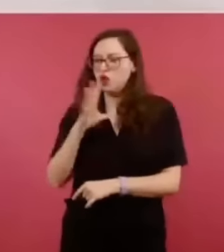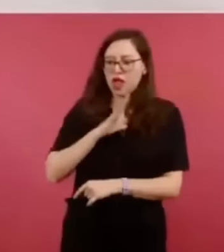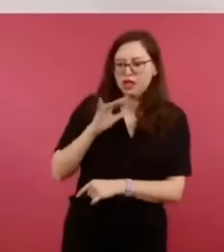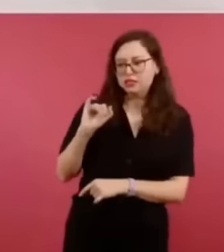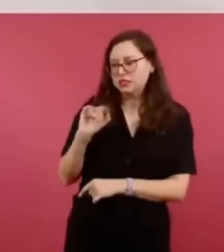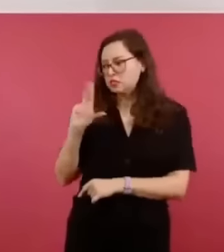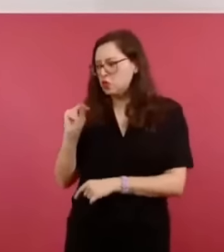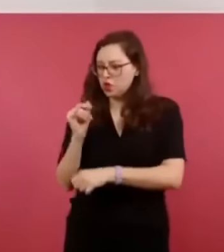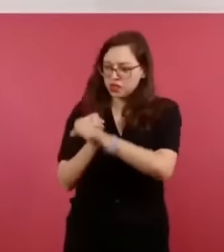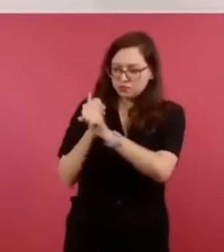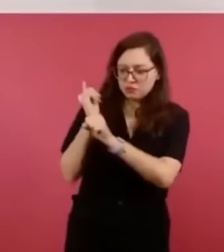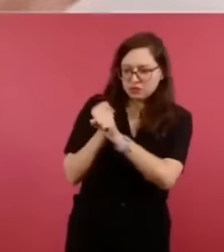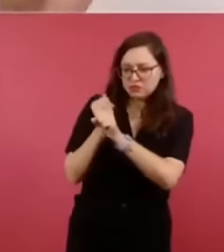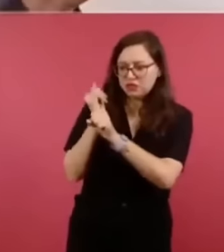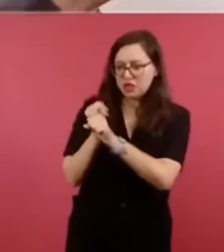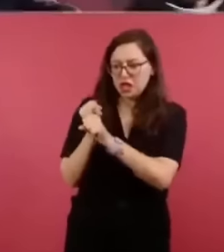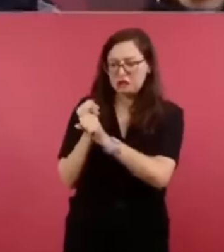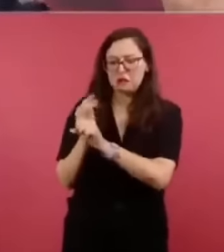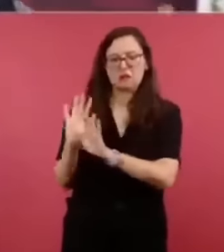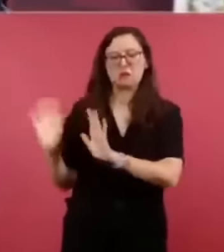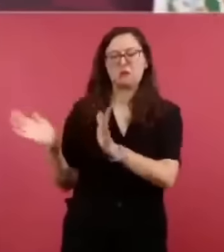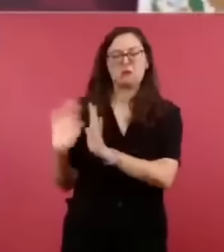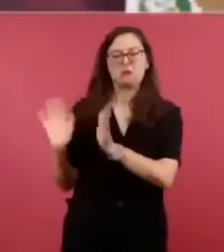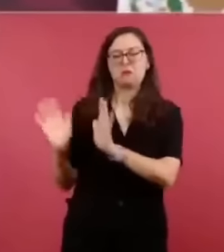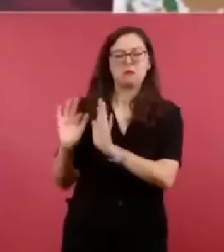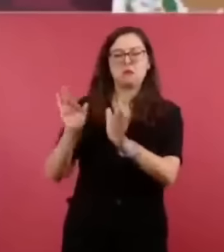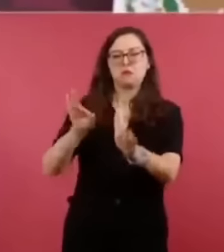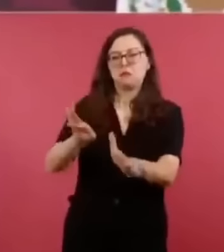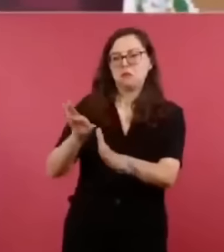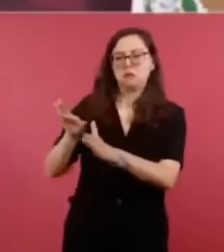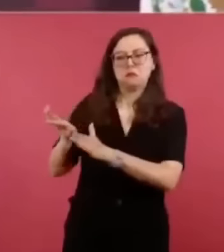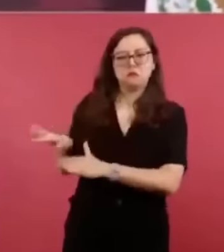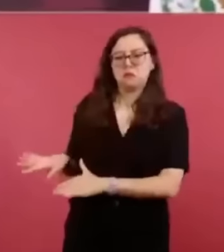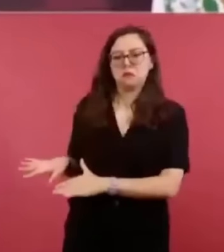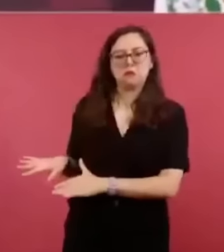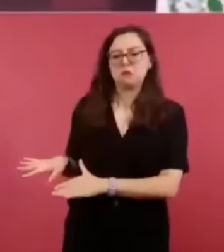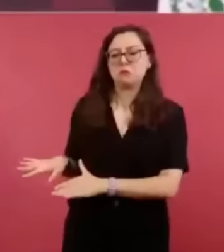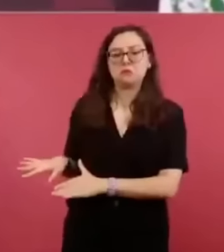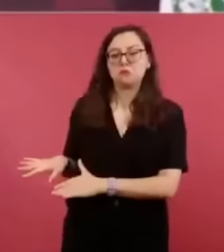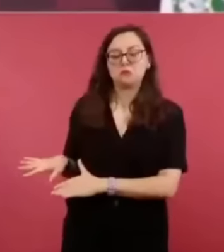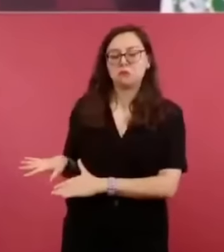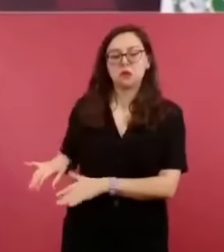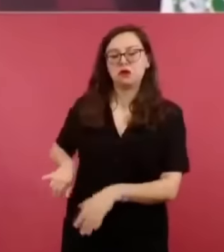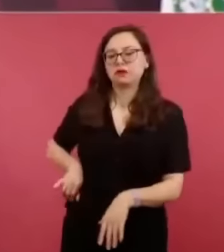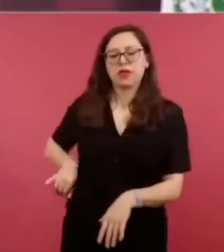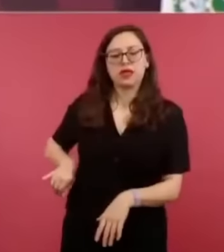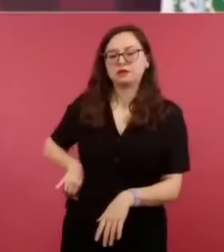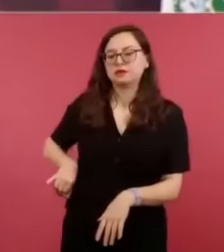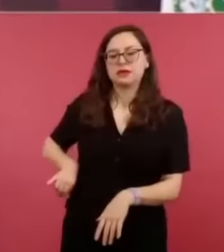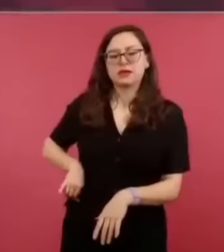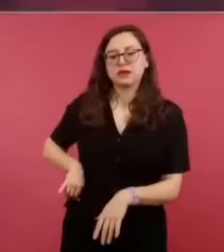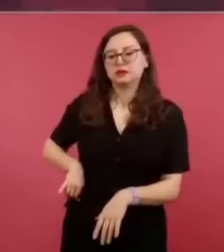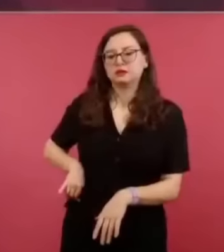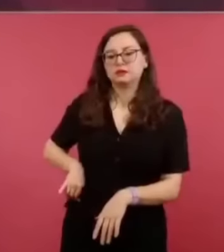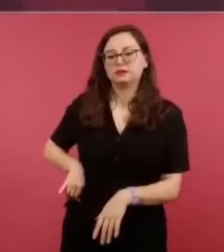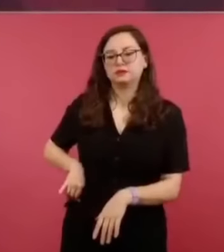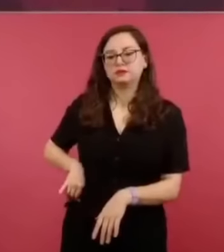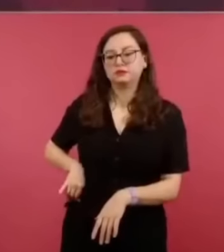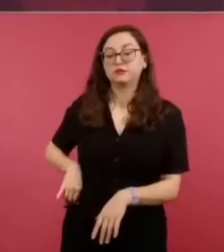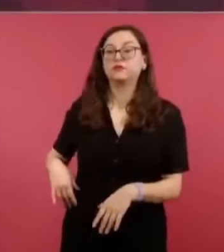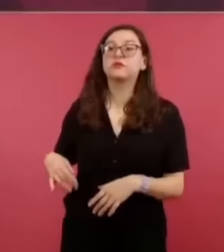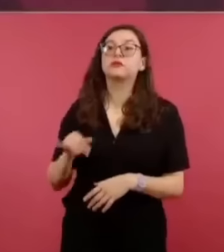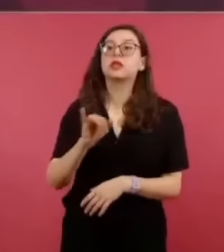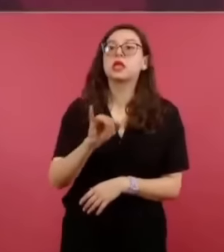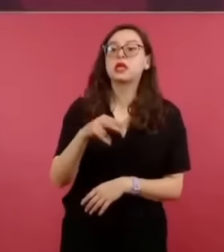recurren a la institución instituto de la